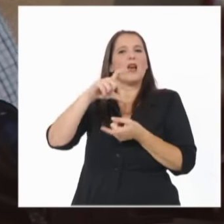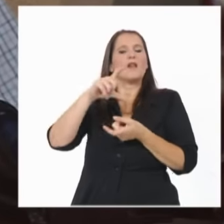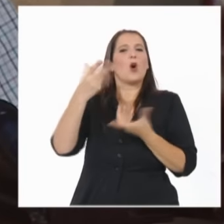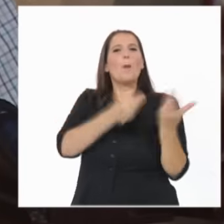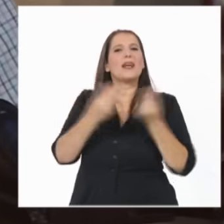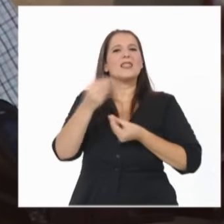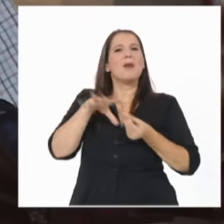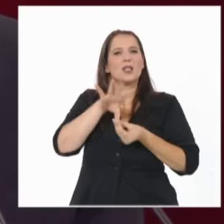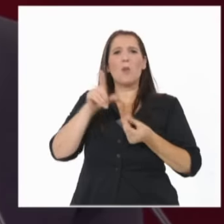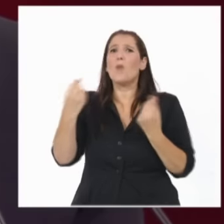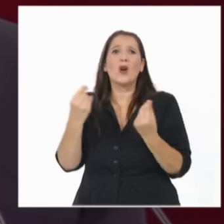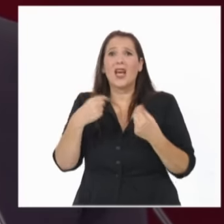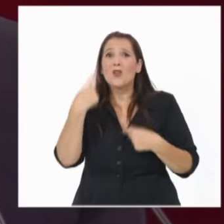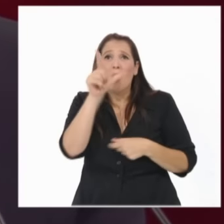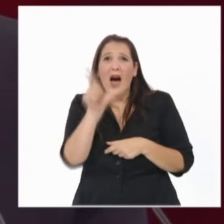una Argentina federal.